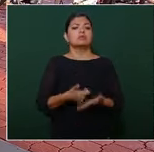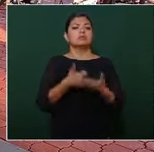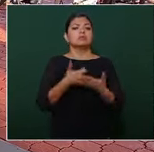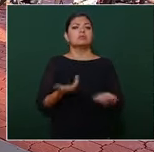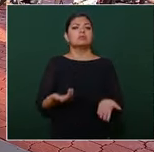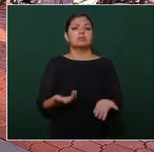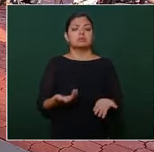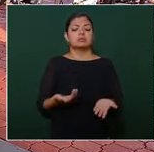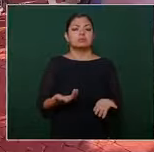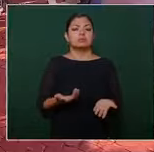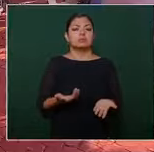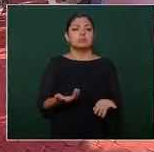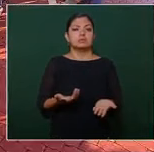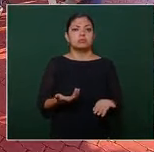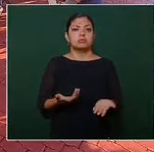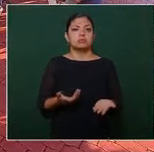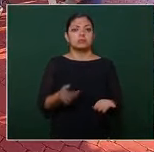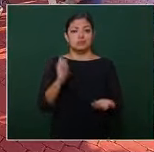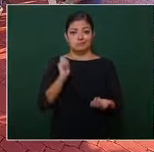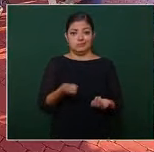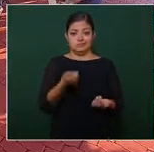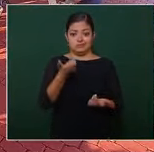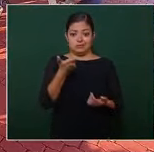de que hemos incrementado el salario